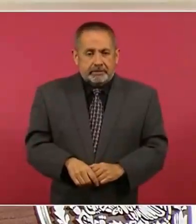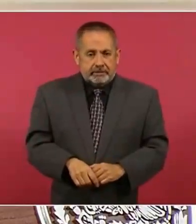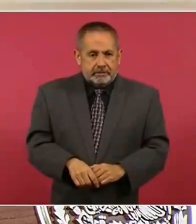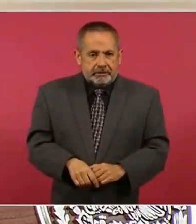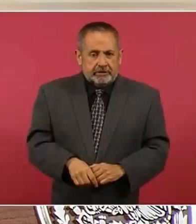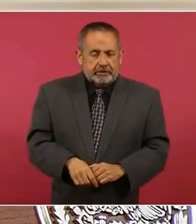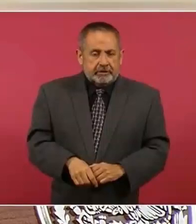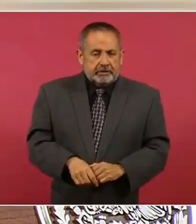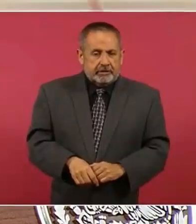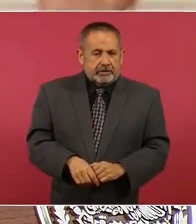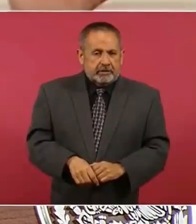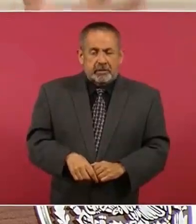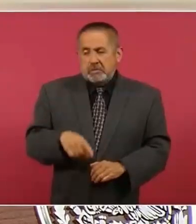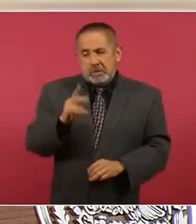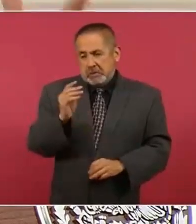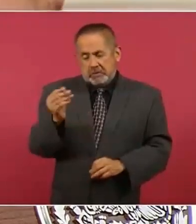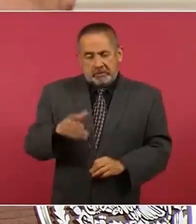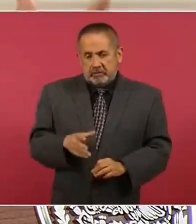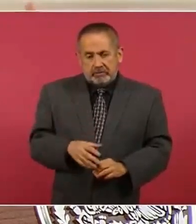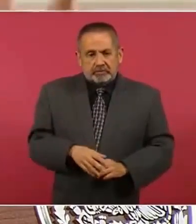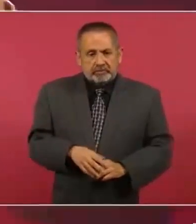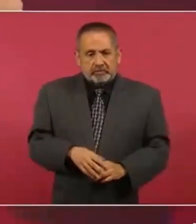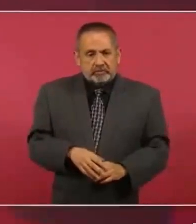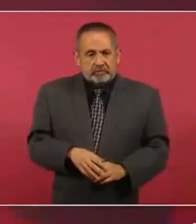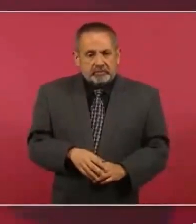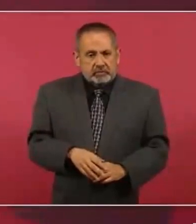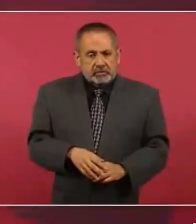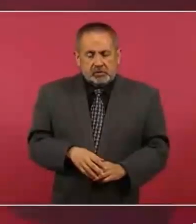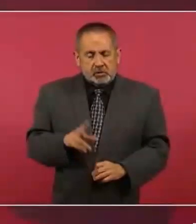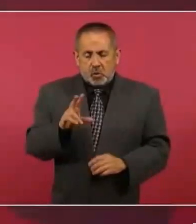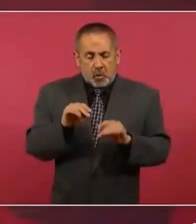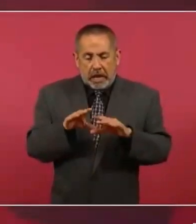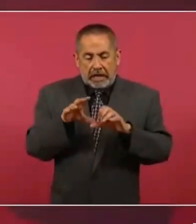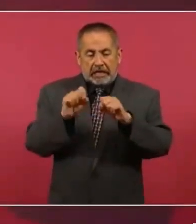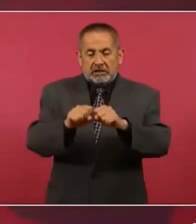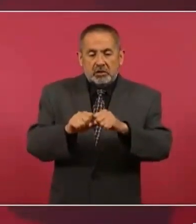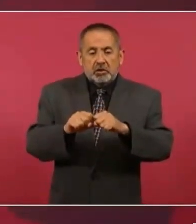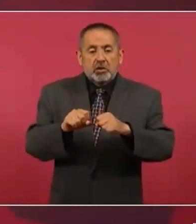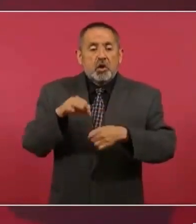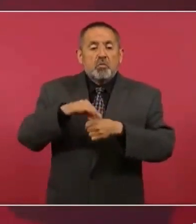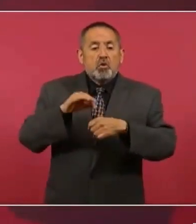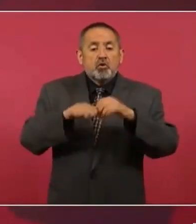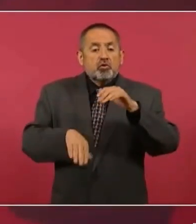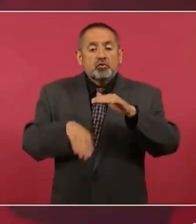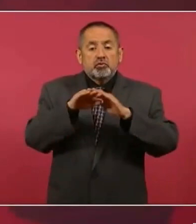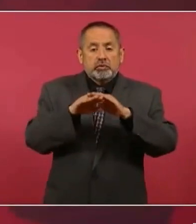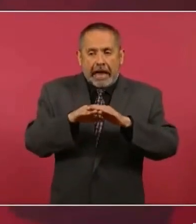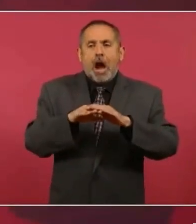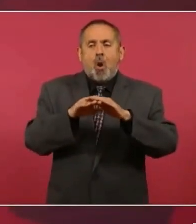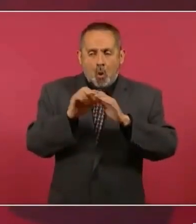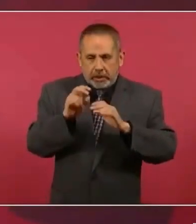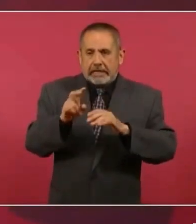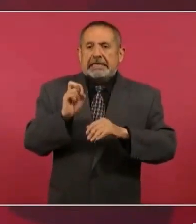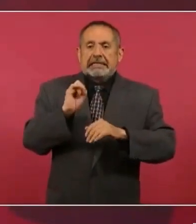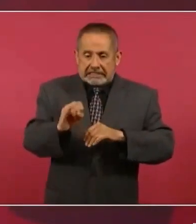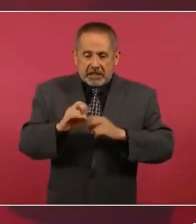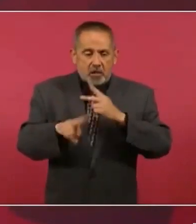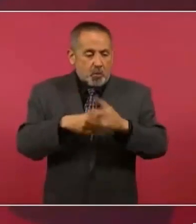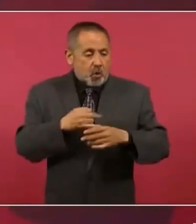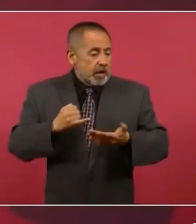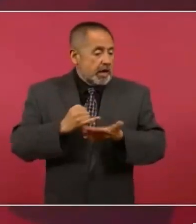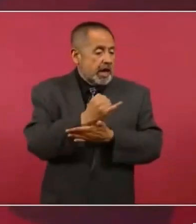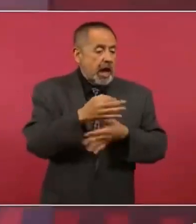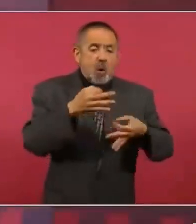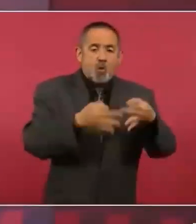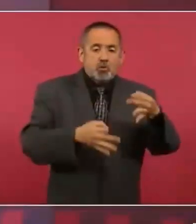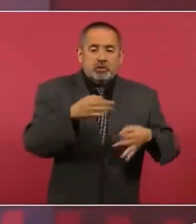Pero de todas maneras, no se alcanzó el porcentaje y